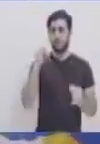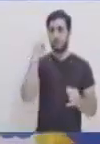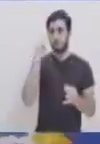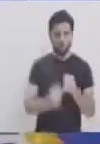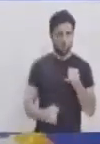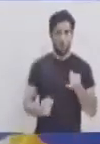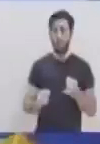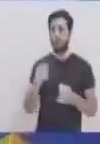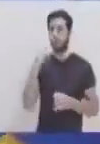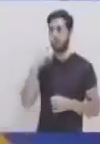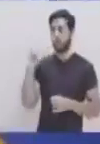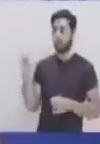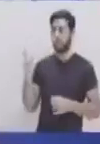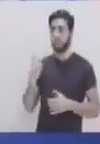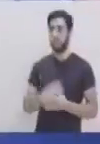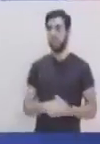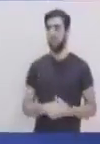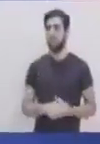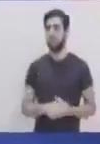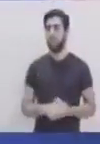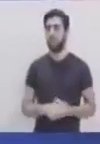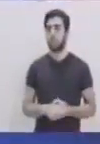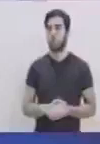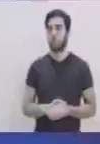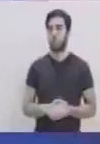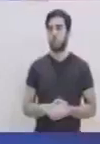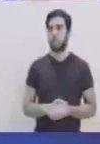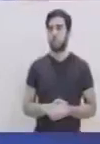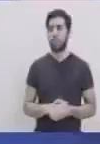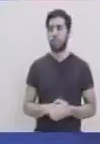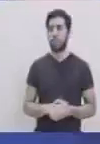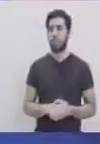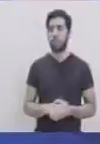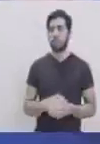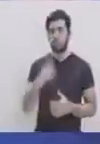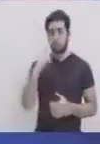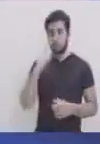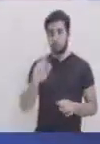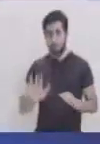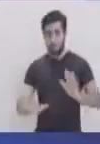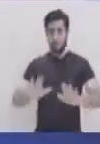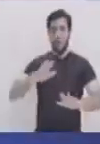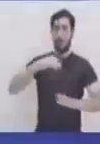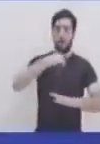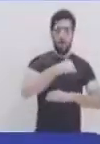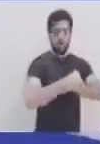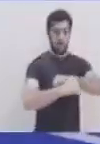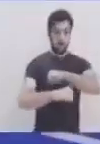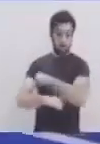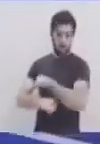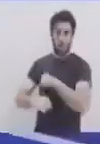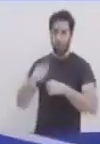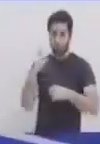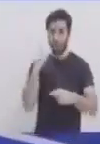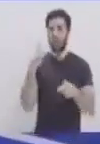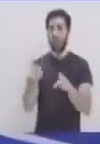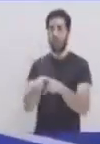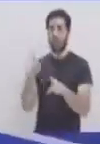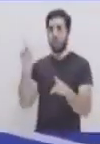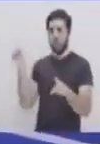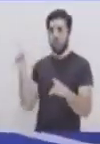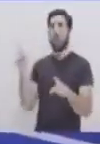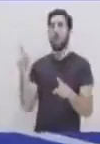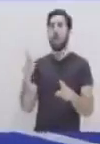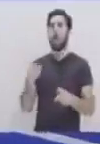última escalada arriba igual